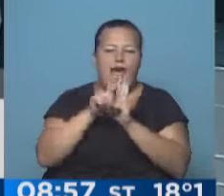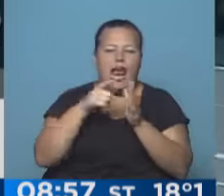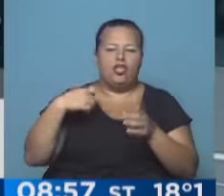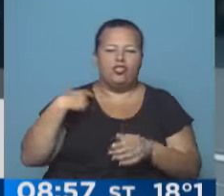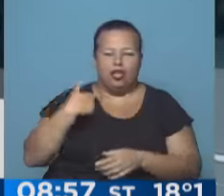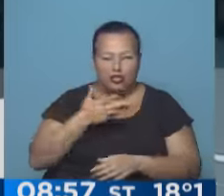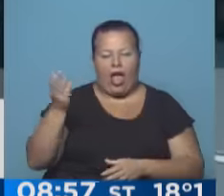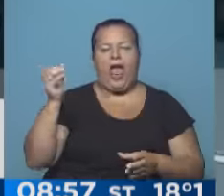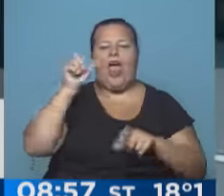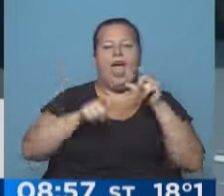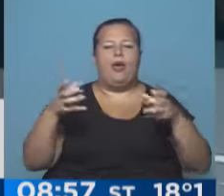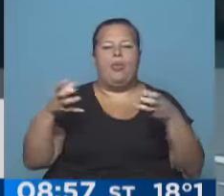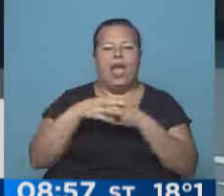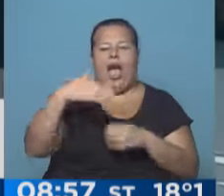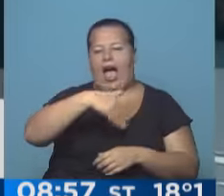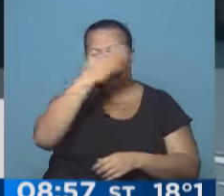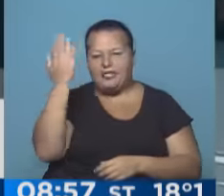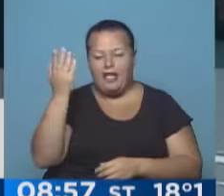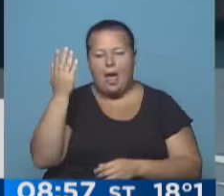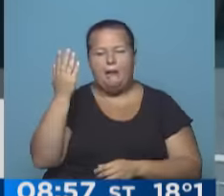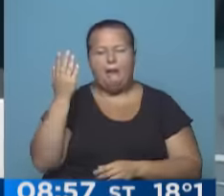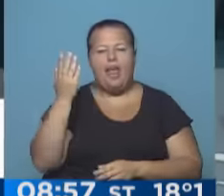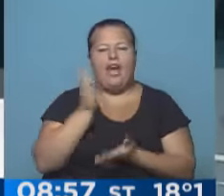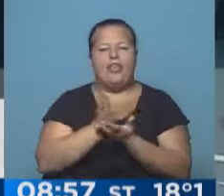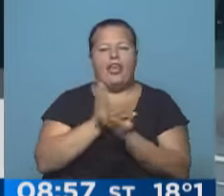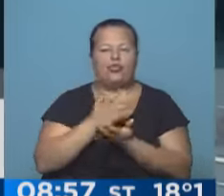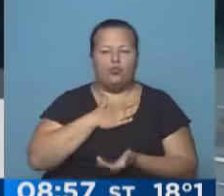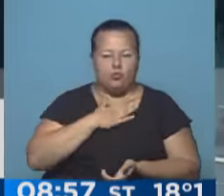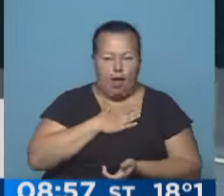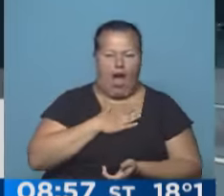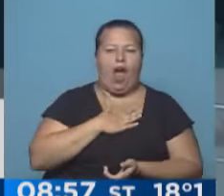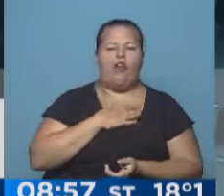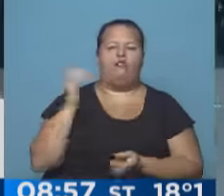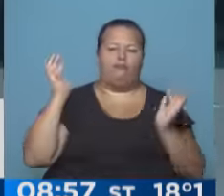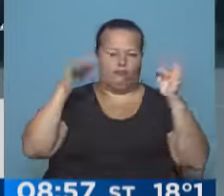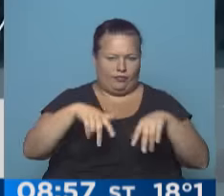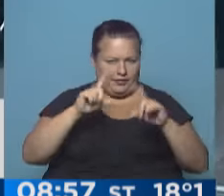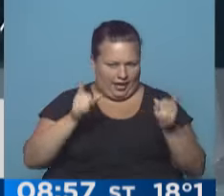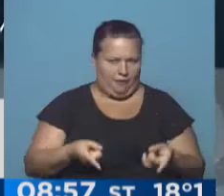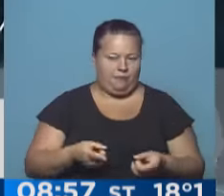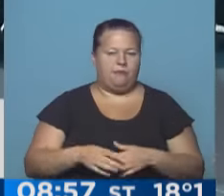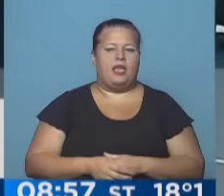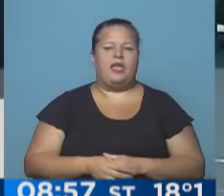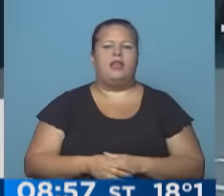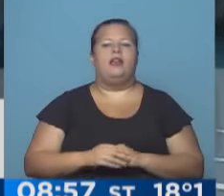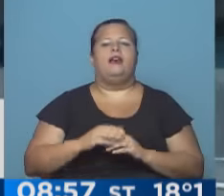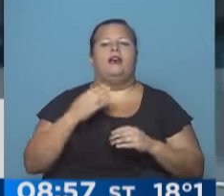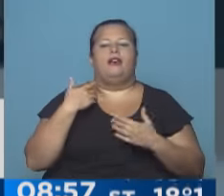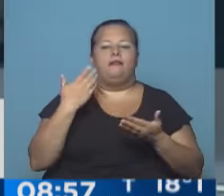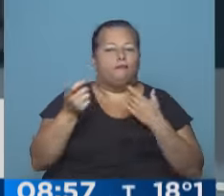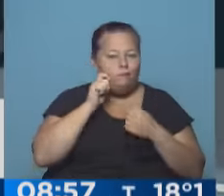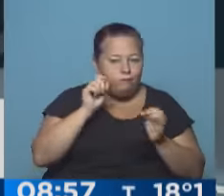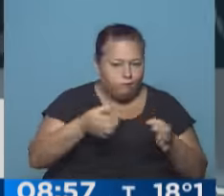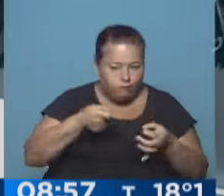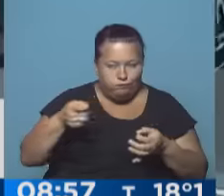a los integrantes de la Asamblea de Derechos Humanos, que se dieron cita también aquí, por supuesto. Y luego de las salutaciones,